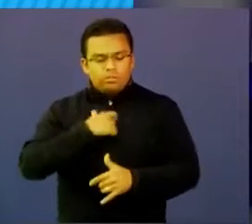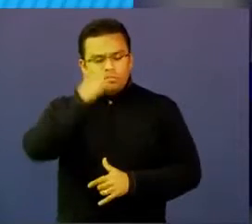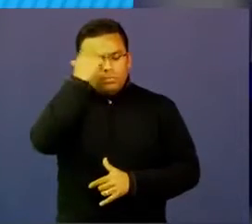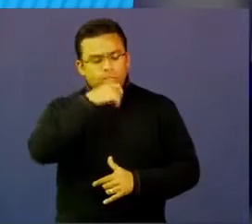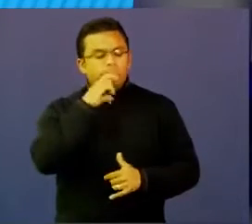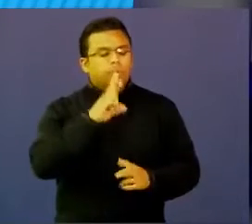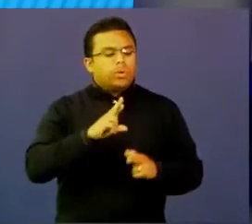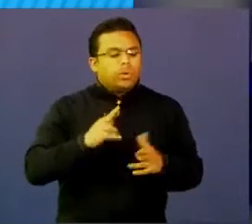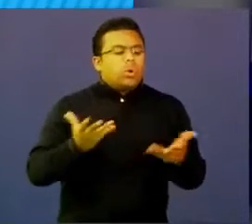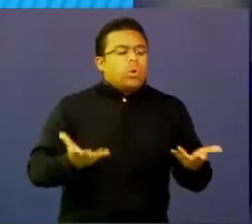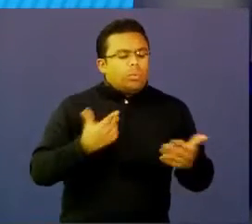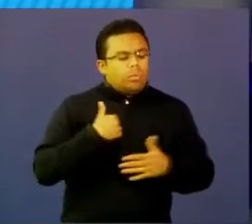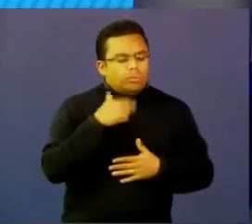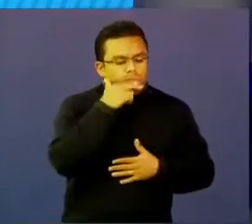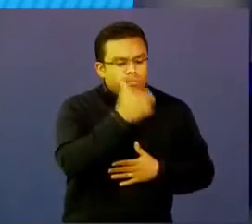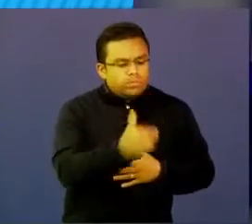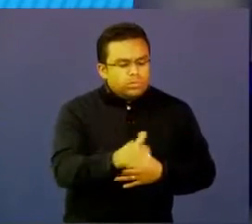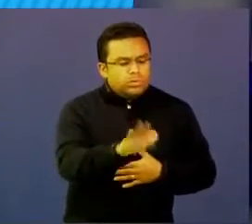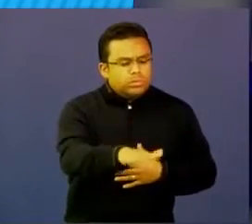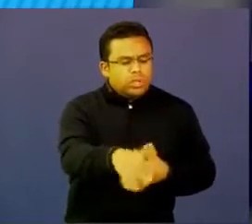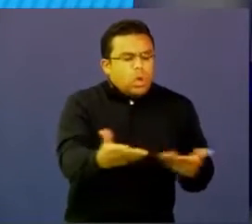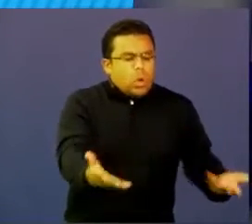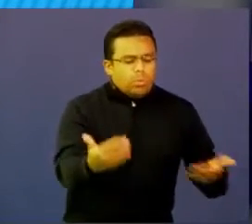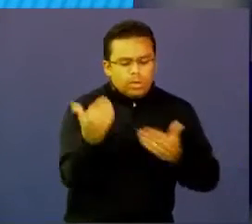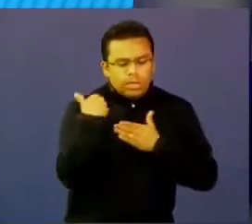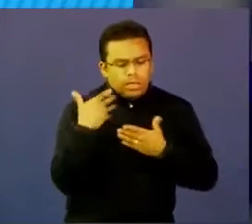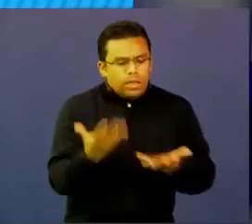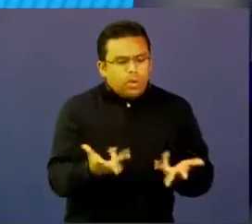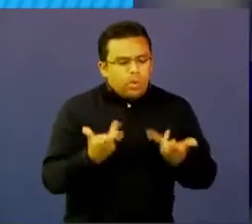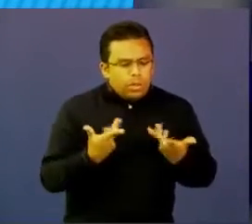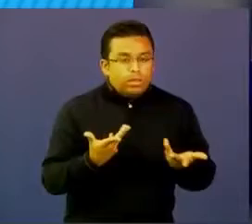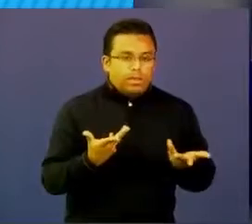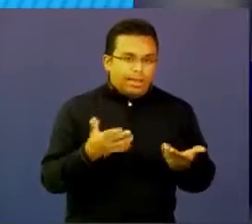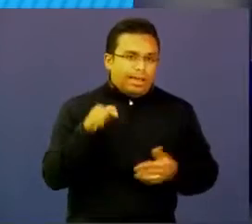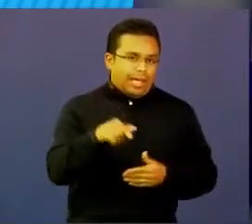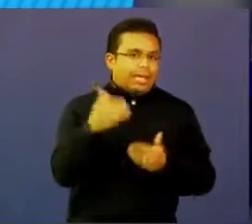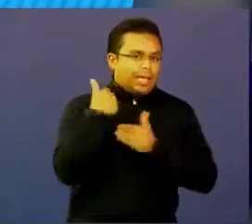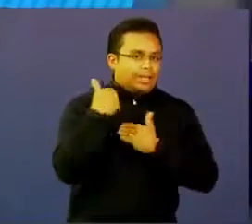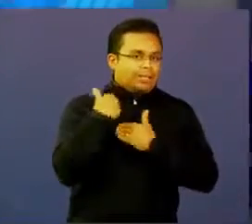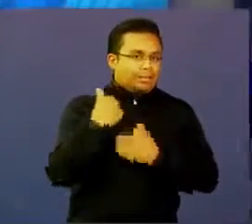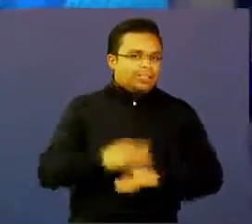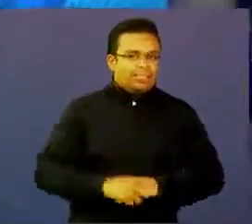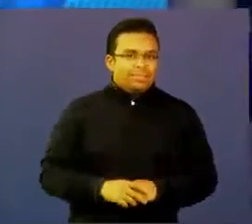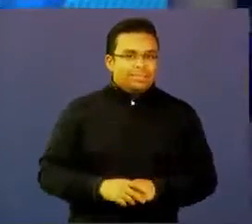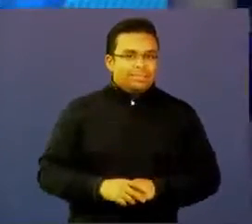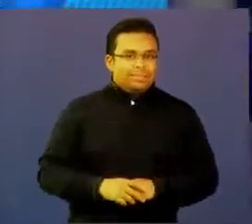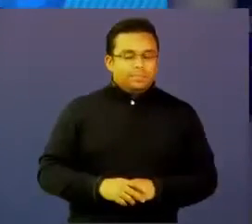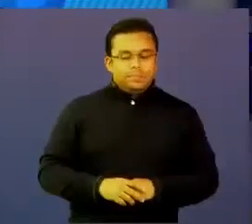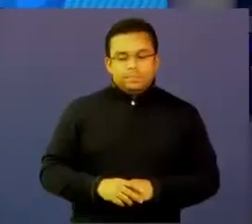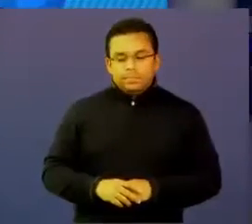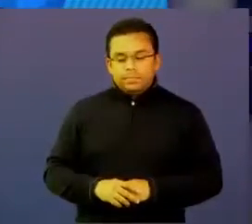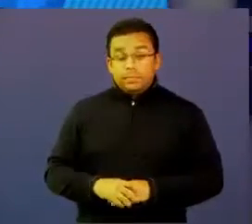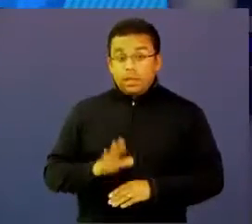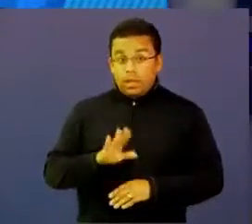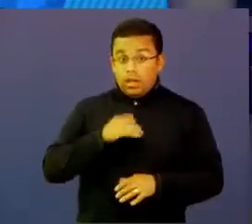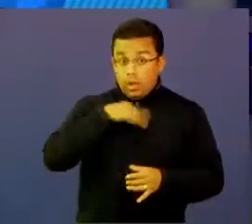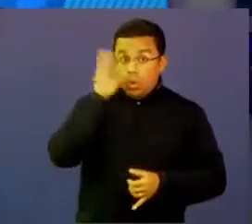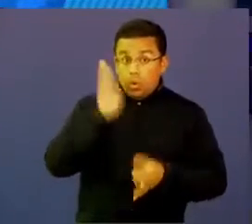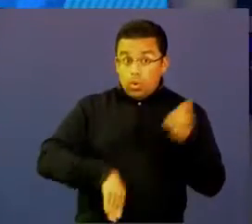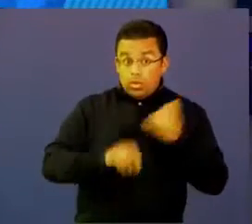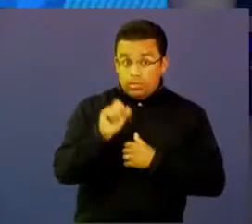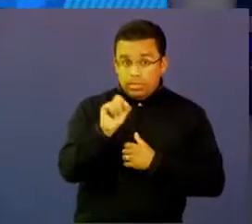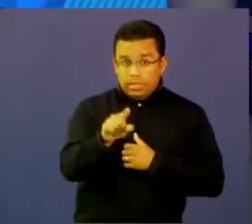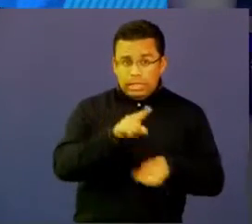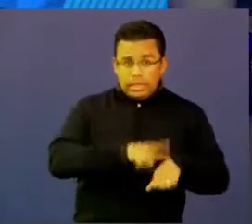que desarrollarles digamos como esa responsabilidad en el trabajo que se está haciendo. Perfecto, vamos con una última pregunta y si nos queda